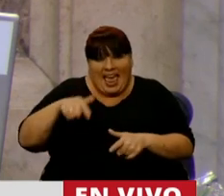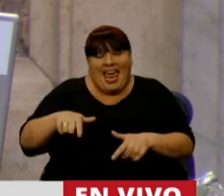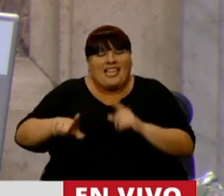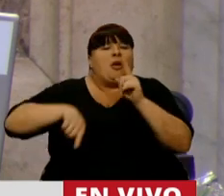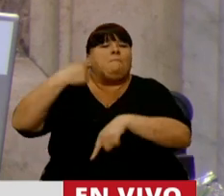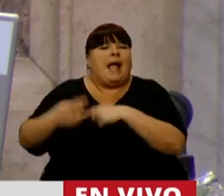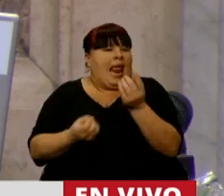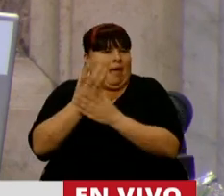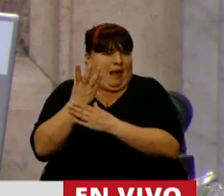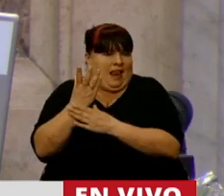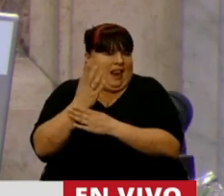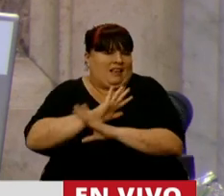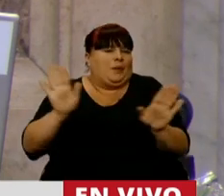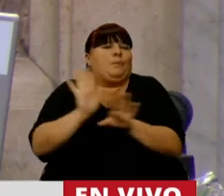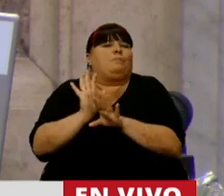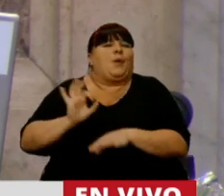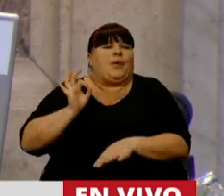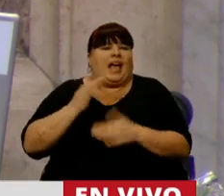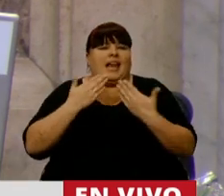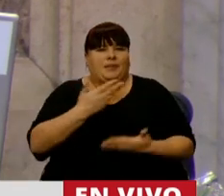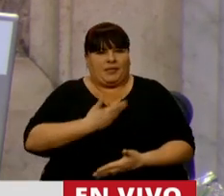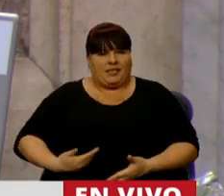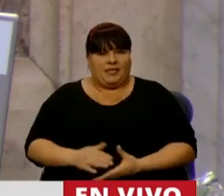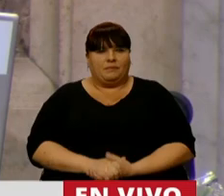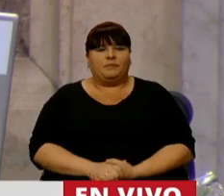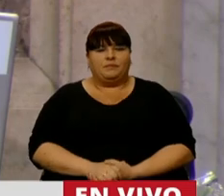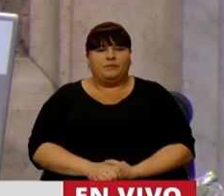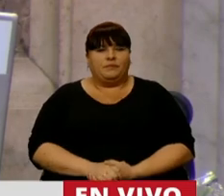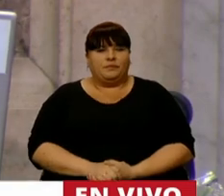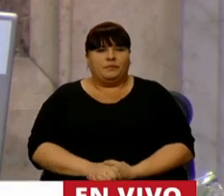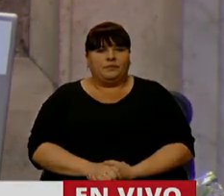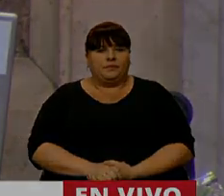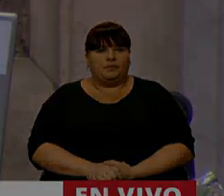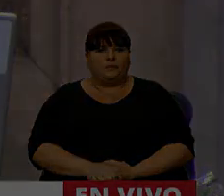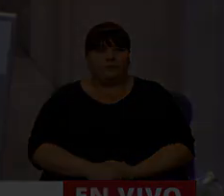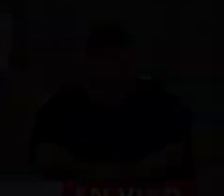foto mañana a la mañana ya va a ser vieja. Gracias, señor Presidente. Gracias, diputado.